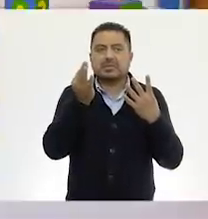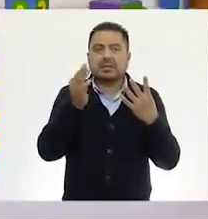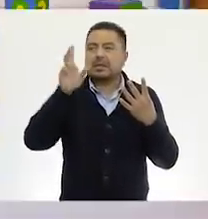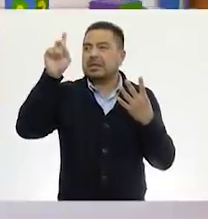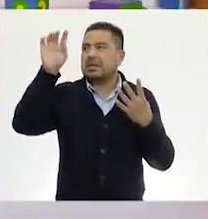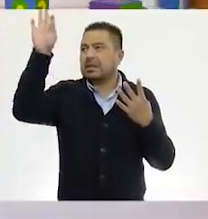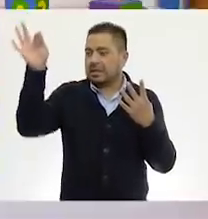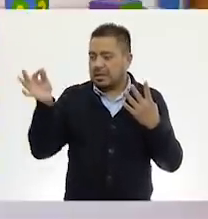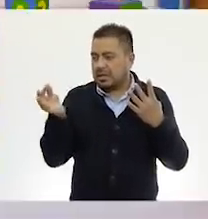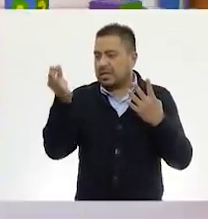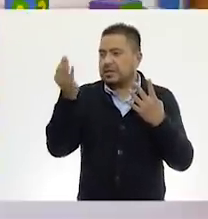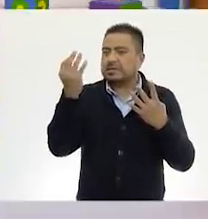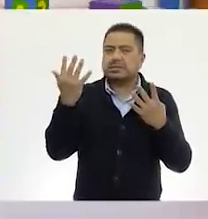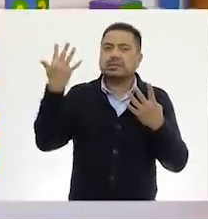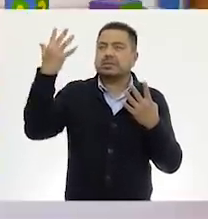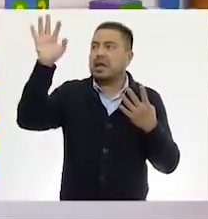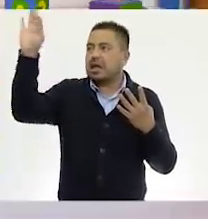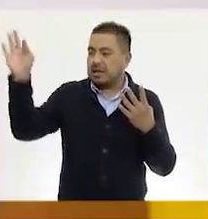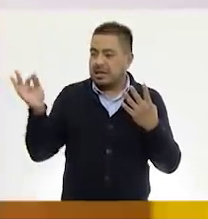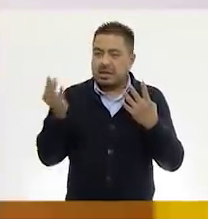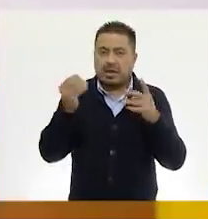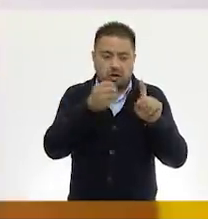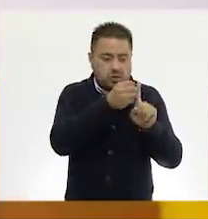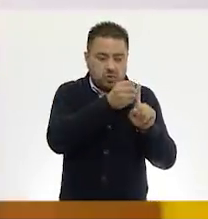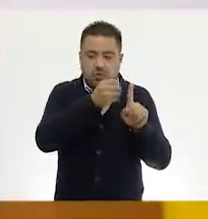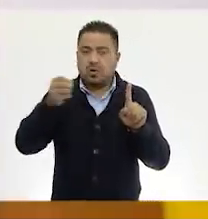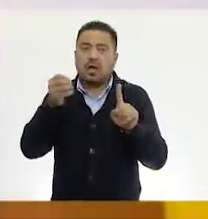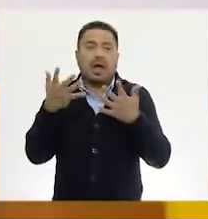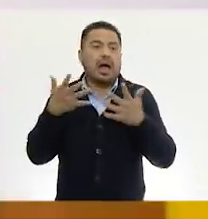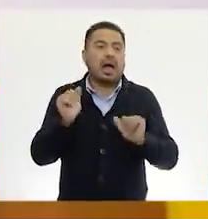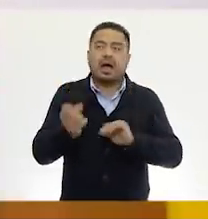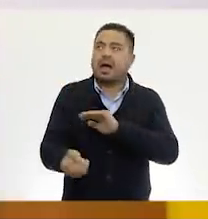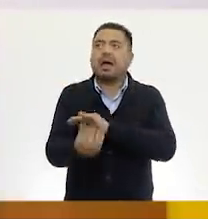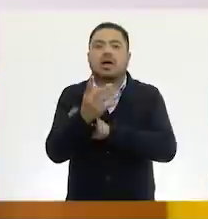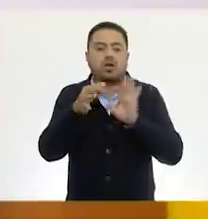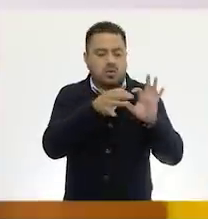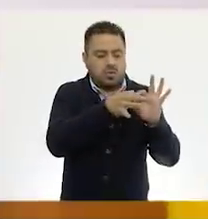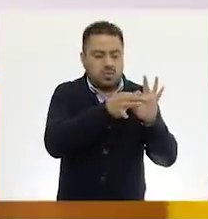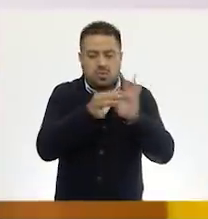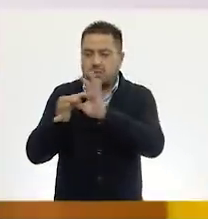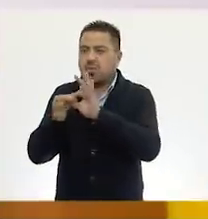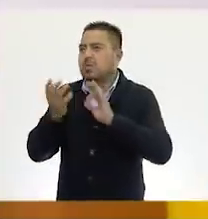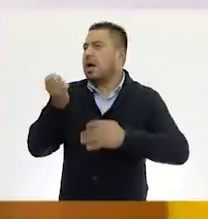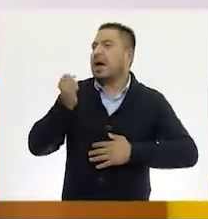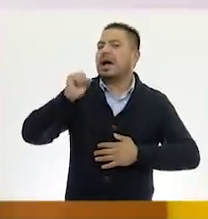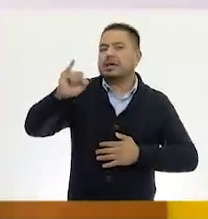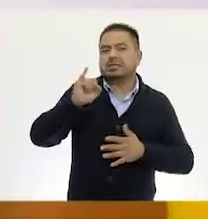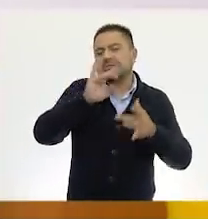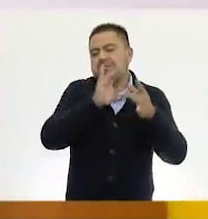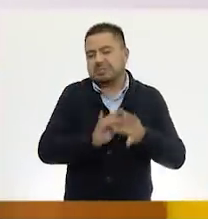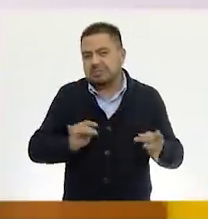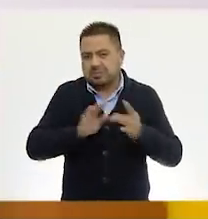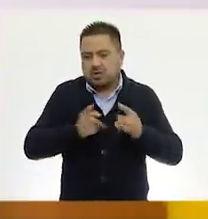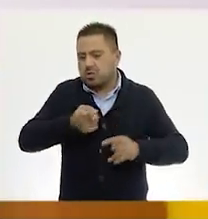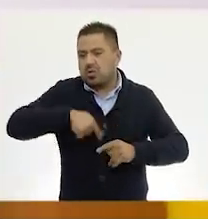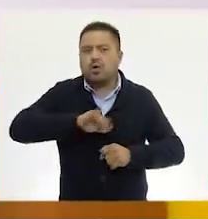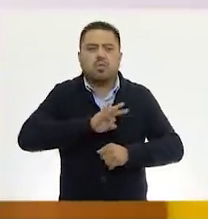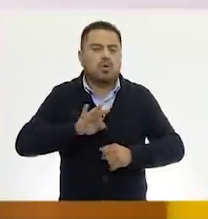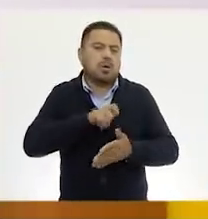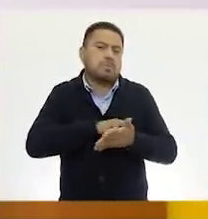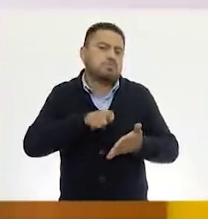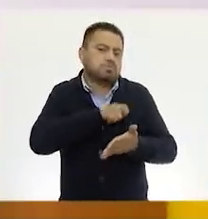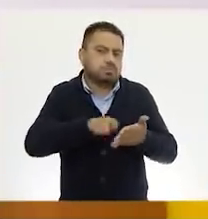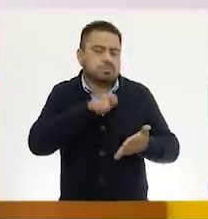30 y los 5. Entonces, aquí nuestra cifra ya aparece unida. Y así es como de cierta forma nosotros ya podemos